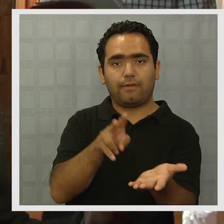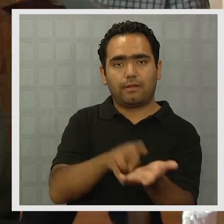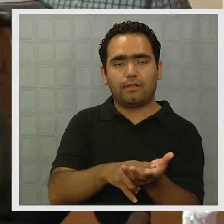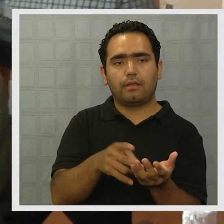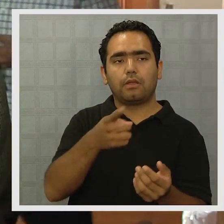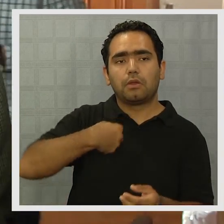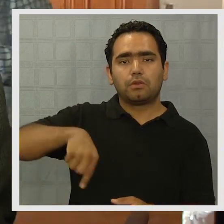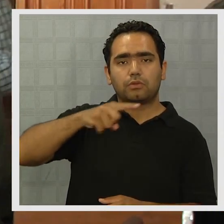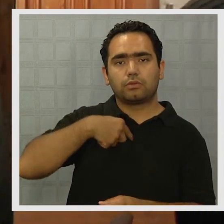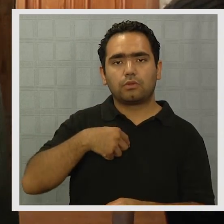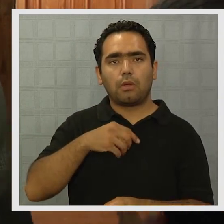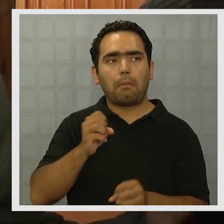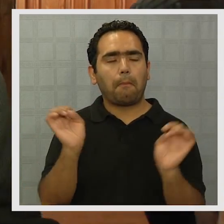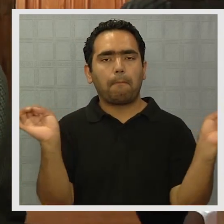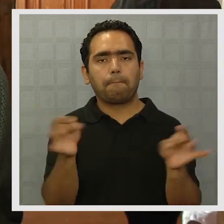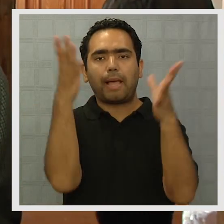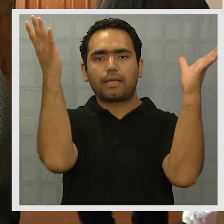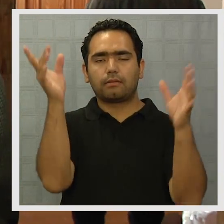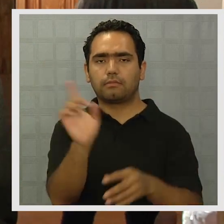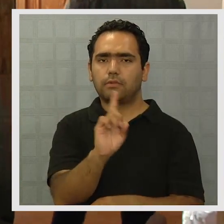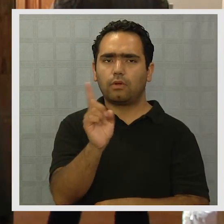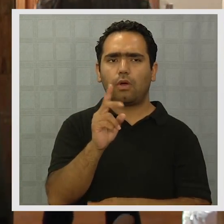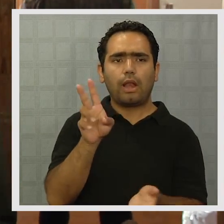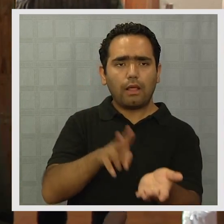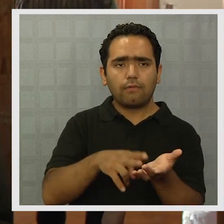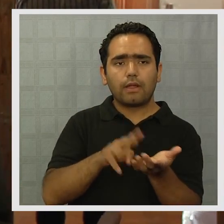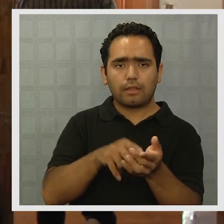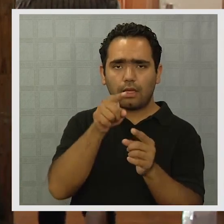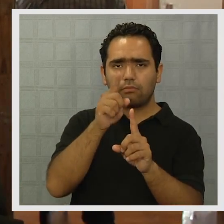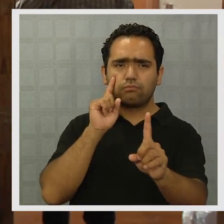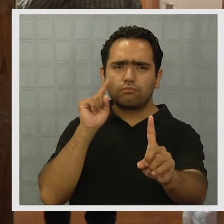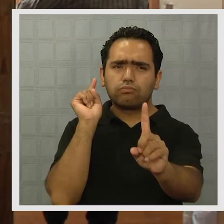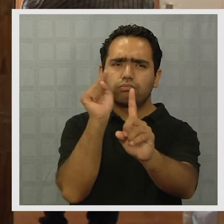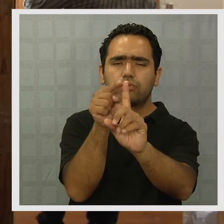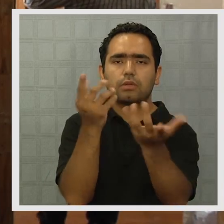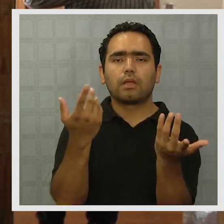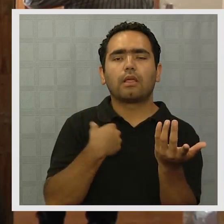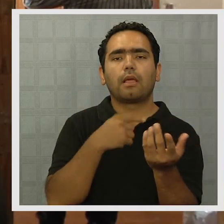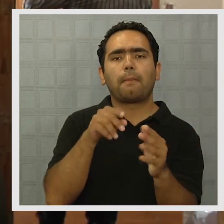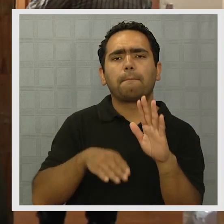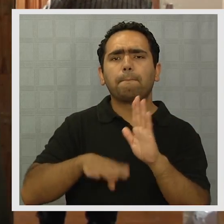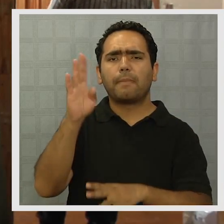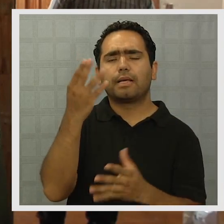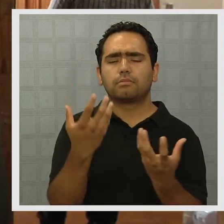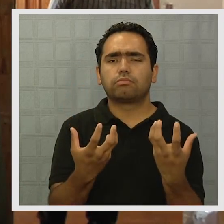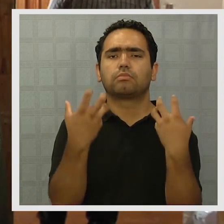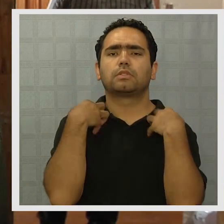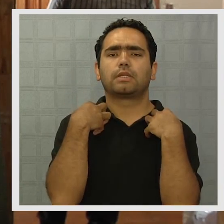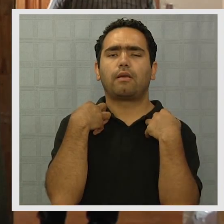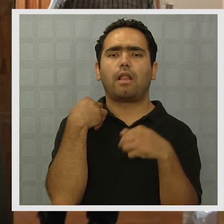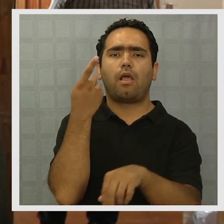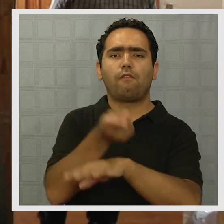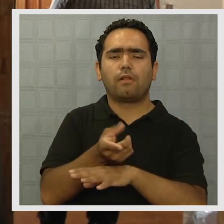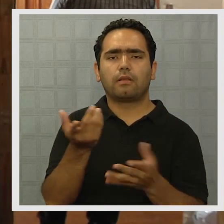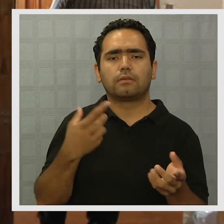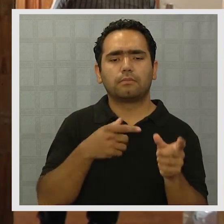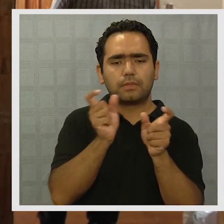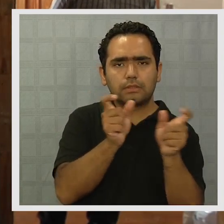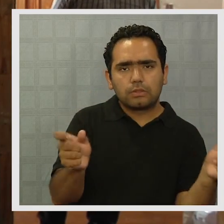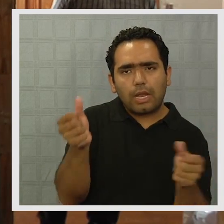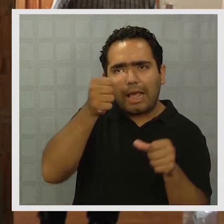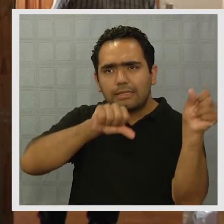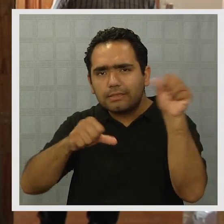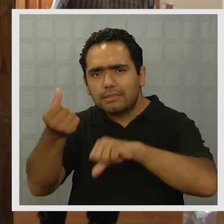Pero esa es la realidad y nosotros no esperamos ningún cambio mágico. La realidad está orientada en esta dirección y es una mayor obligación de los